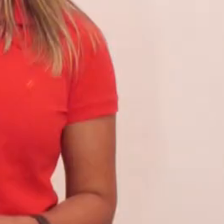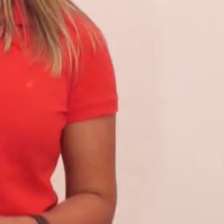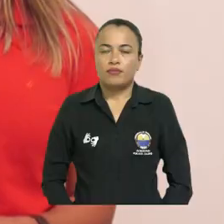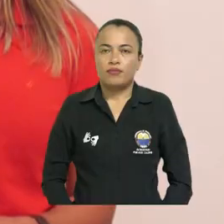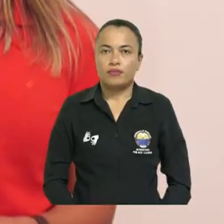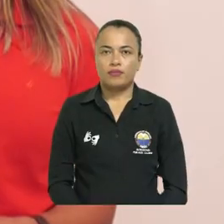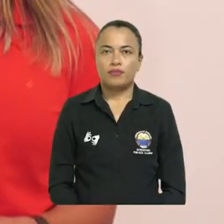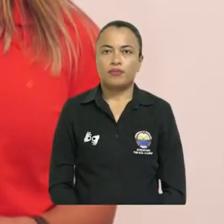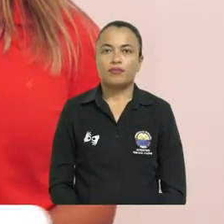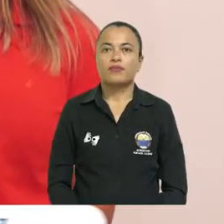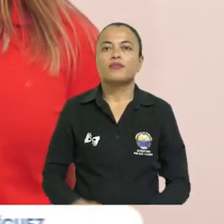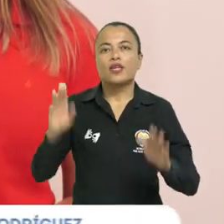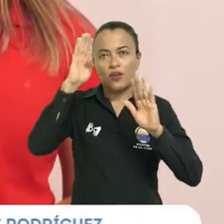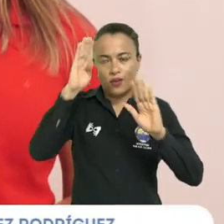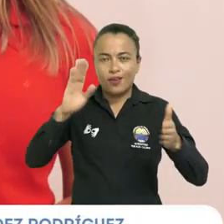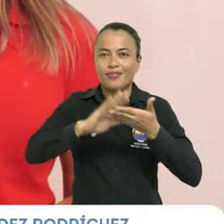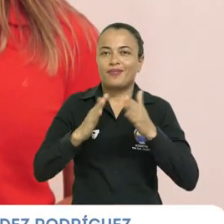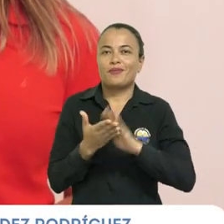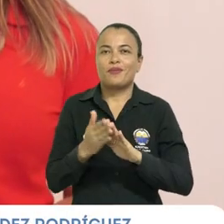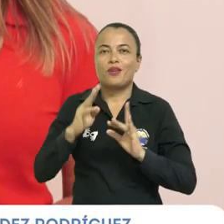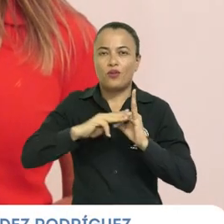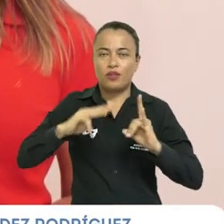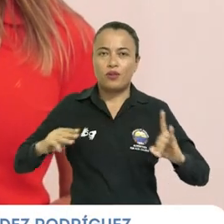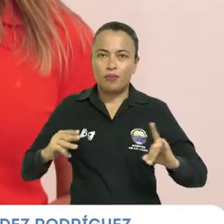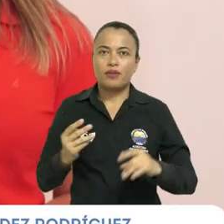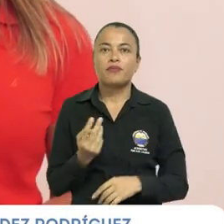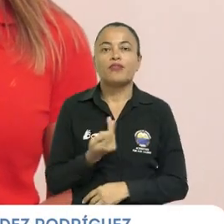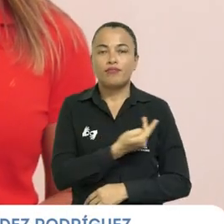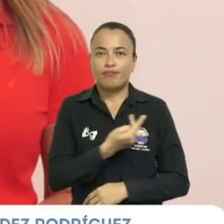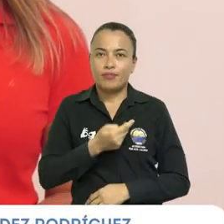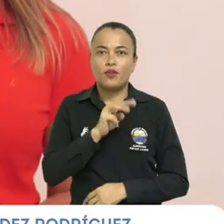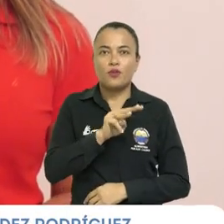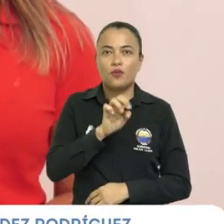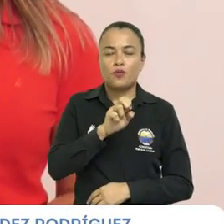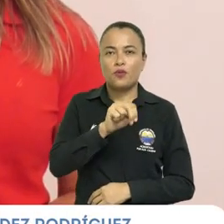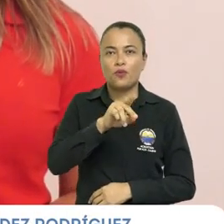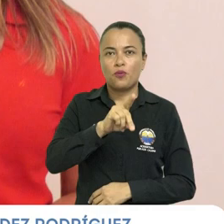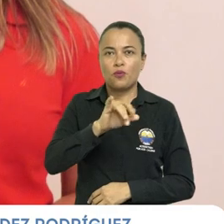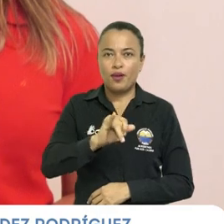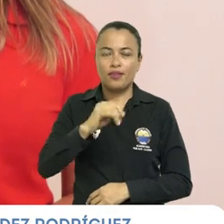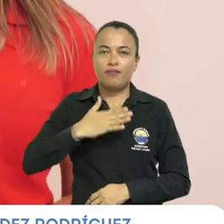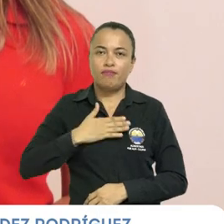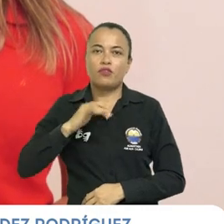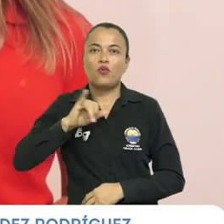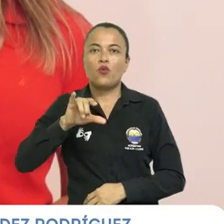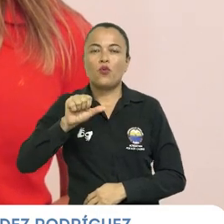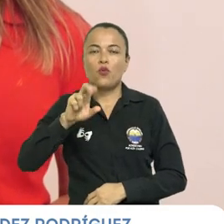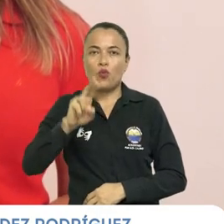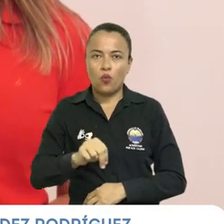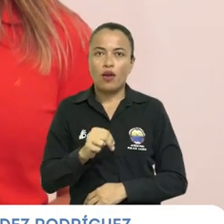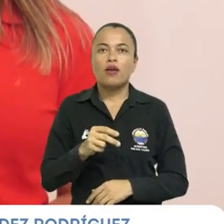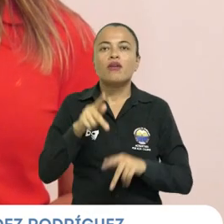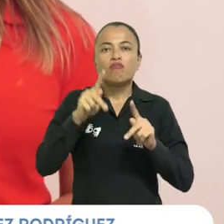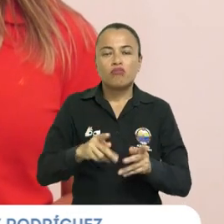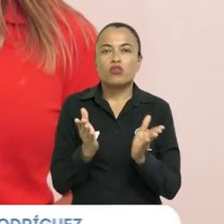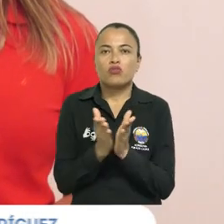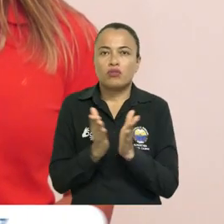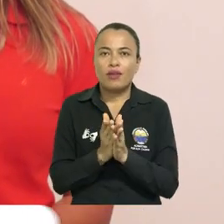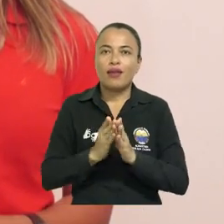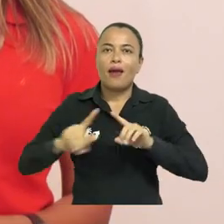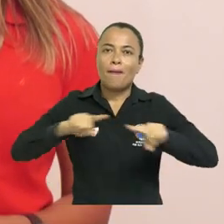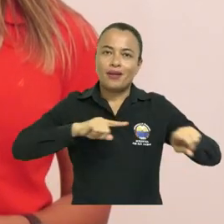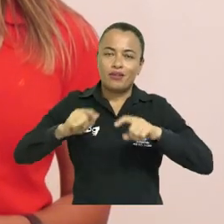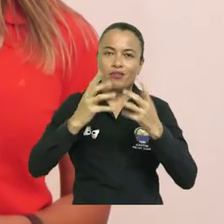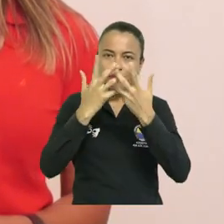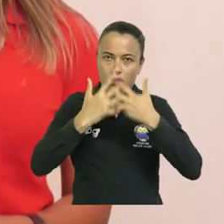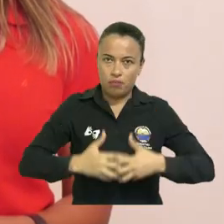Hola comunidad Unimagdalena, somos Wendy Fernández y Juan Camilo Sanguino, estudiantes y candidatos al programa Administración de Empresas. Uno de nuestros